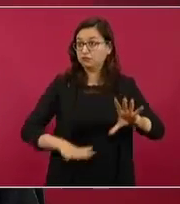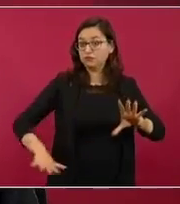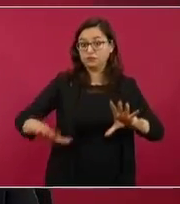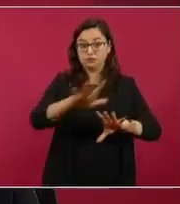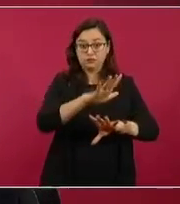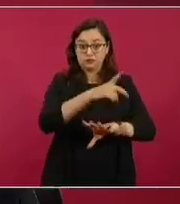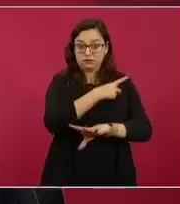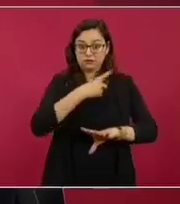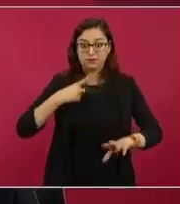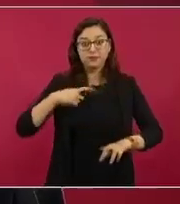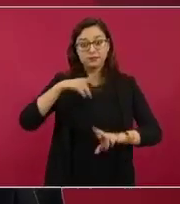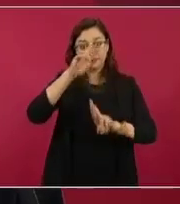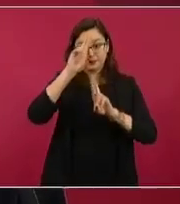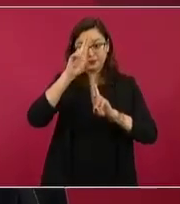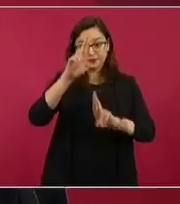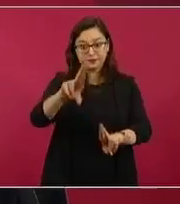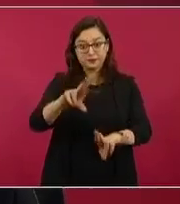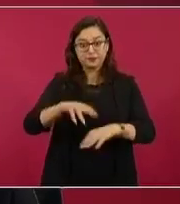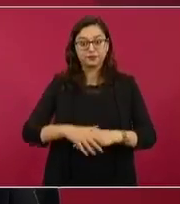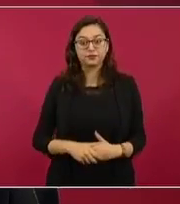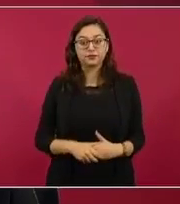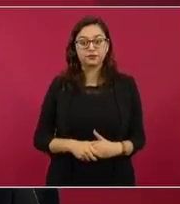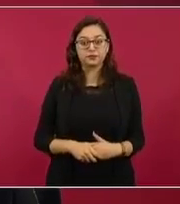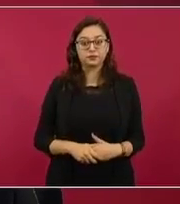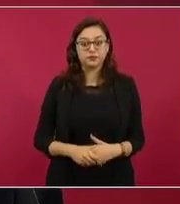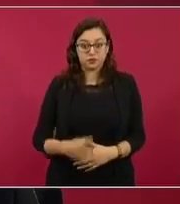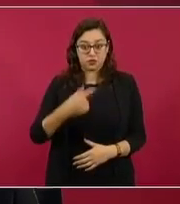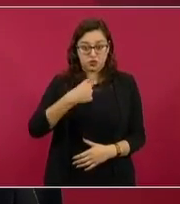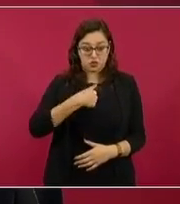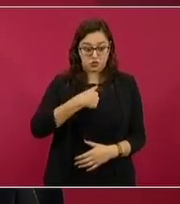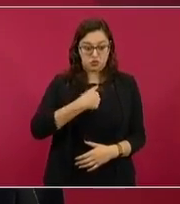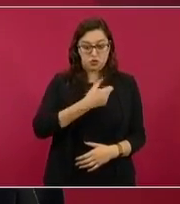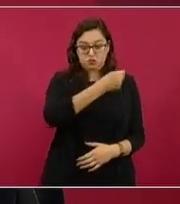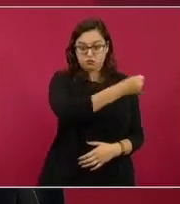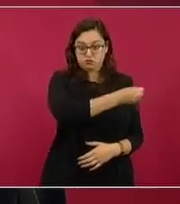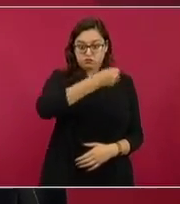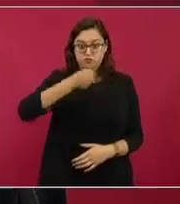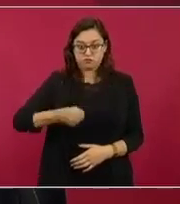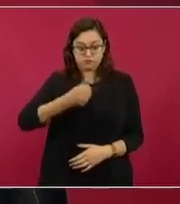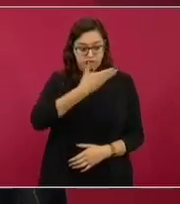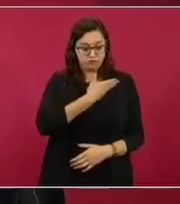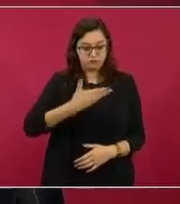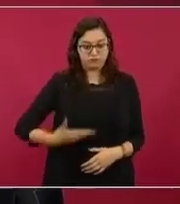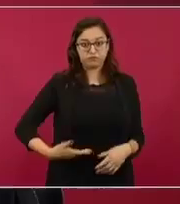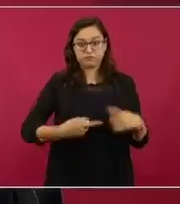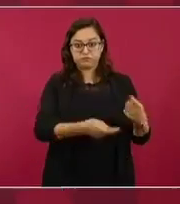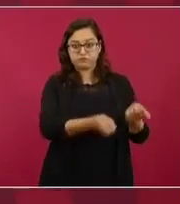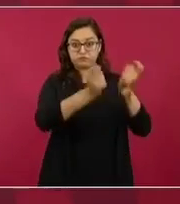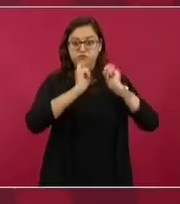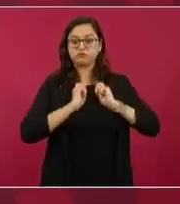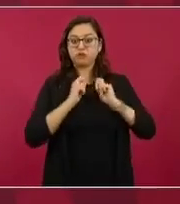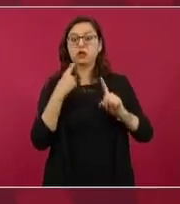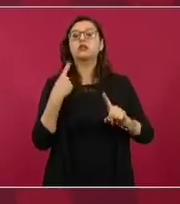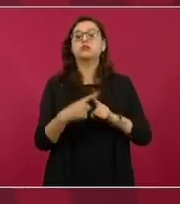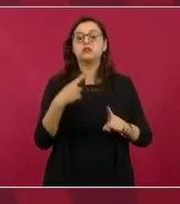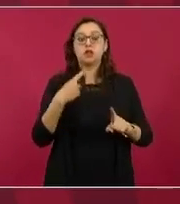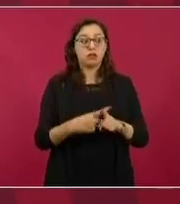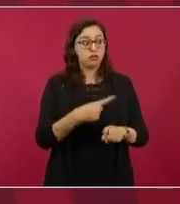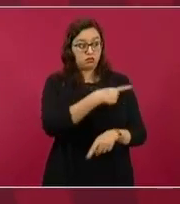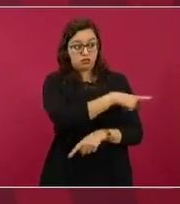Es que a mí no me impuso la cúpula económica